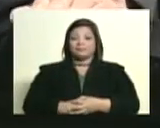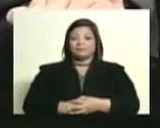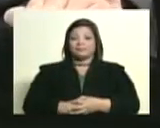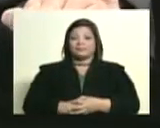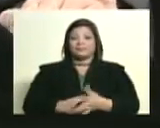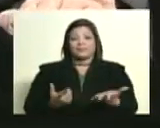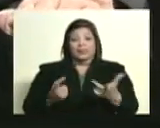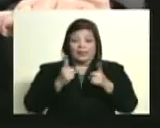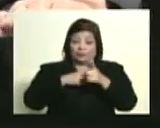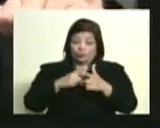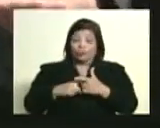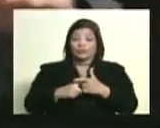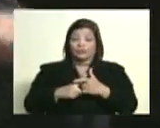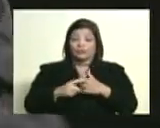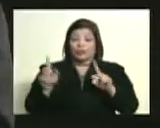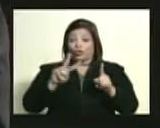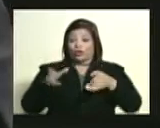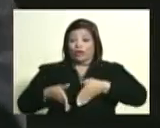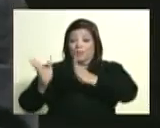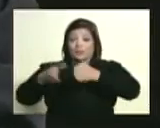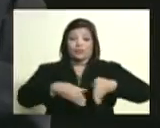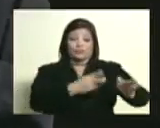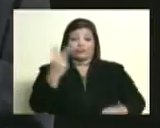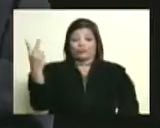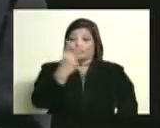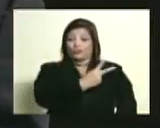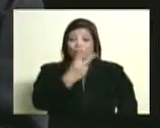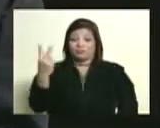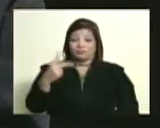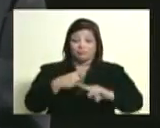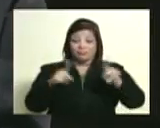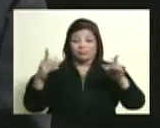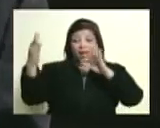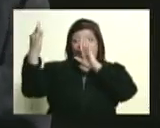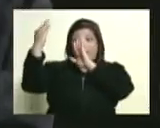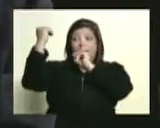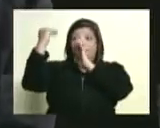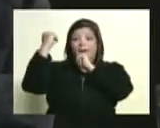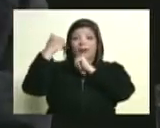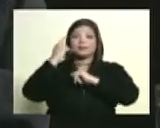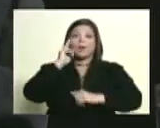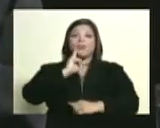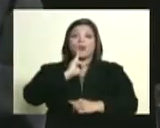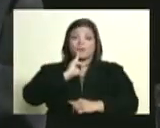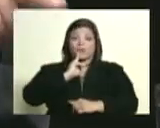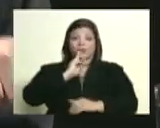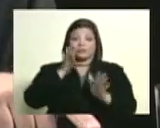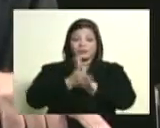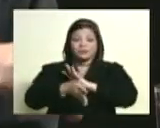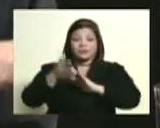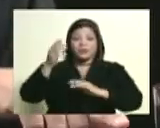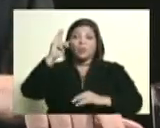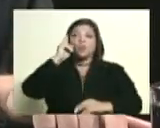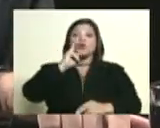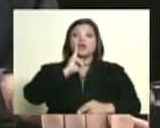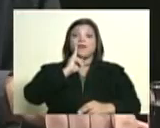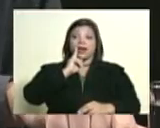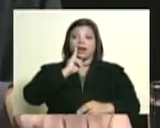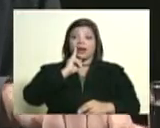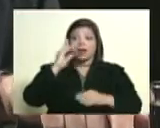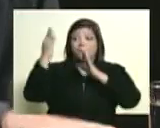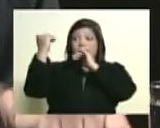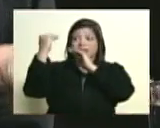y que esos dos caminos la esperanza del pueblo en Bolívar y un orden